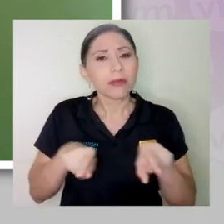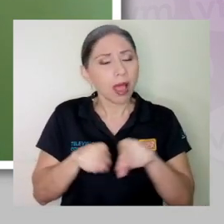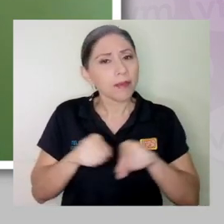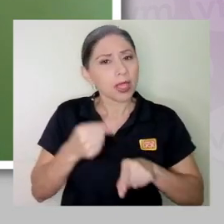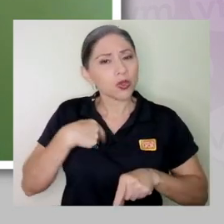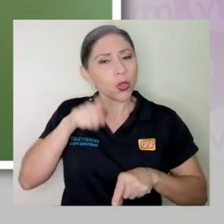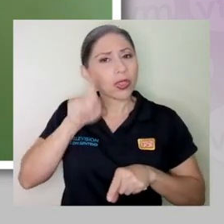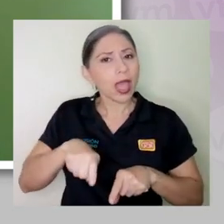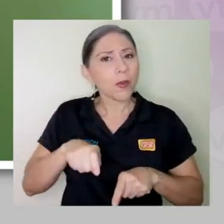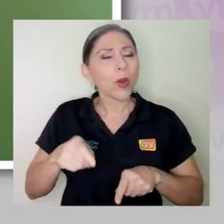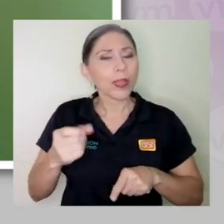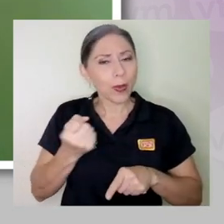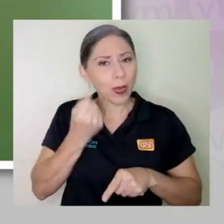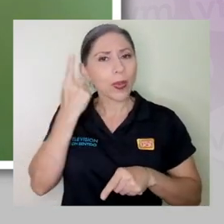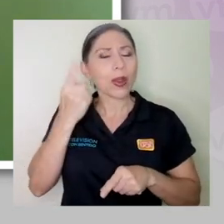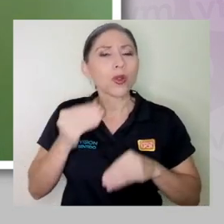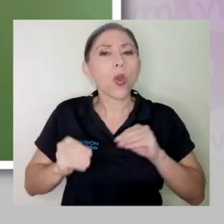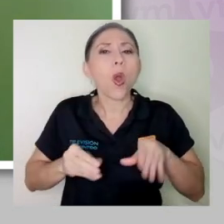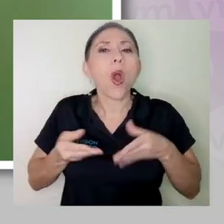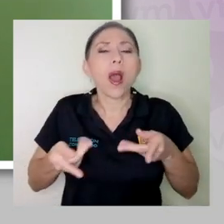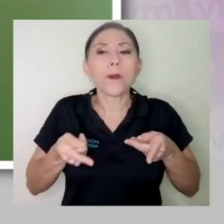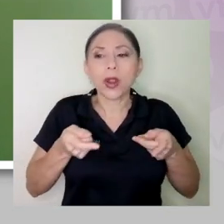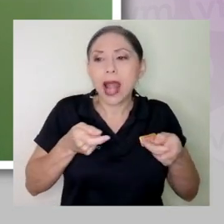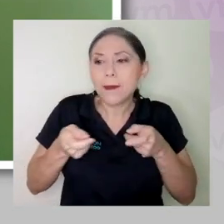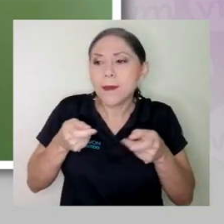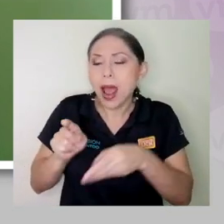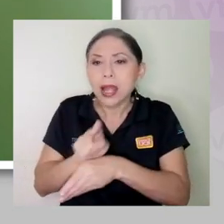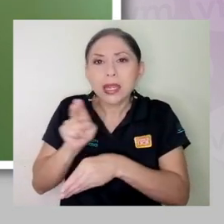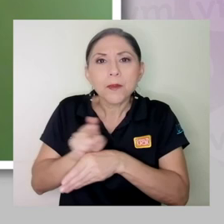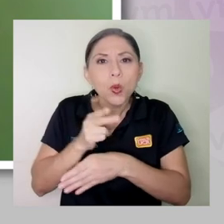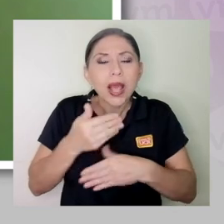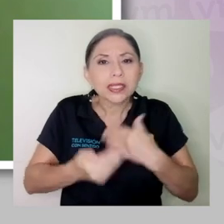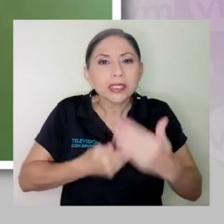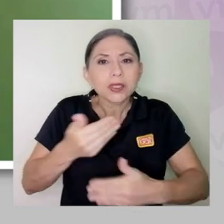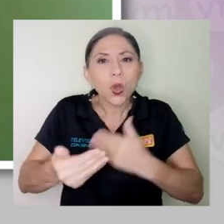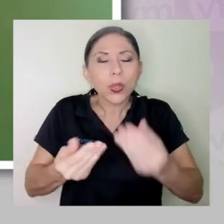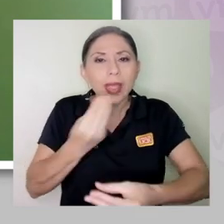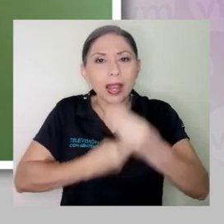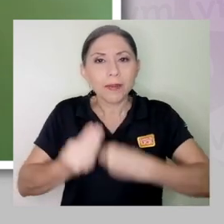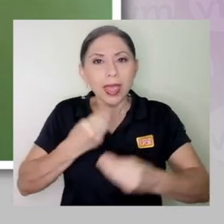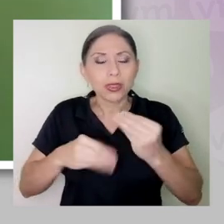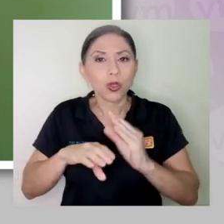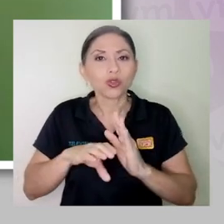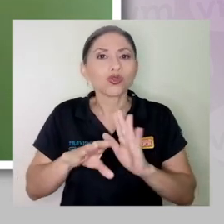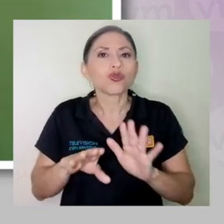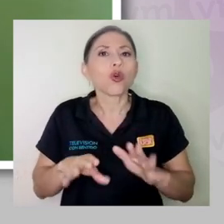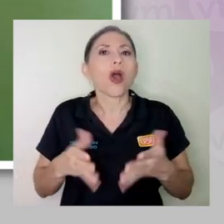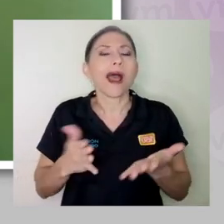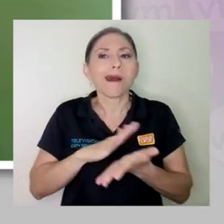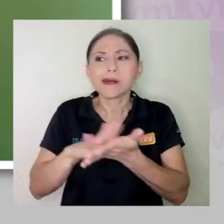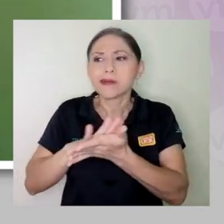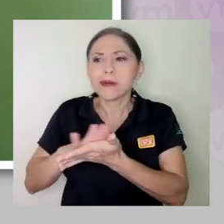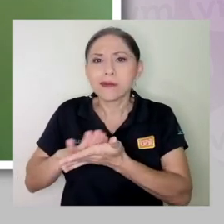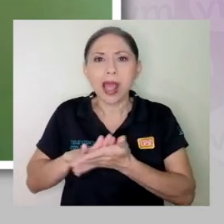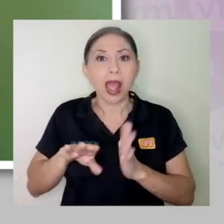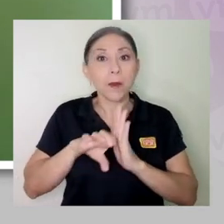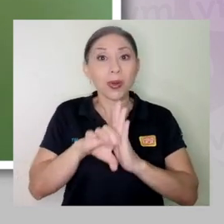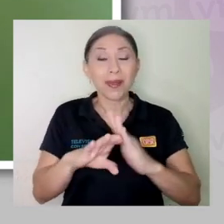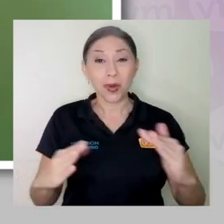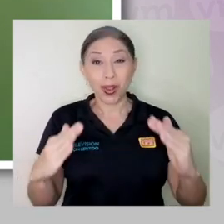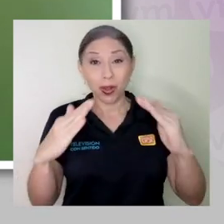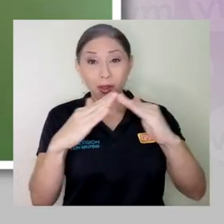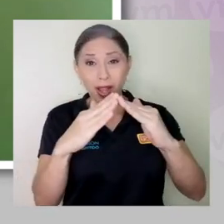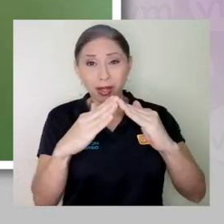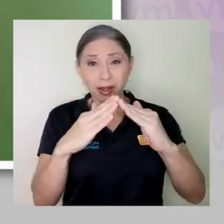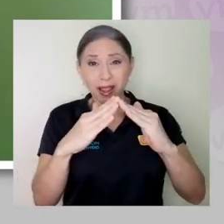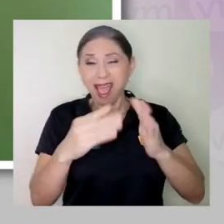la parte de manipulación de alimentos. Entonces, en el hogar, por ejemplo, muchas veces